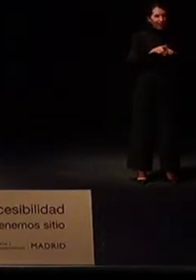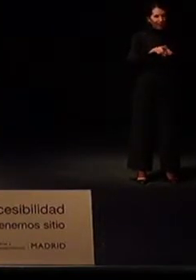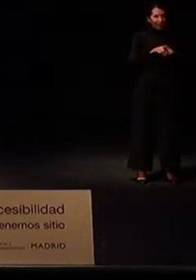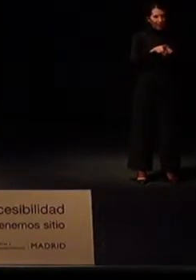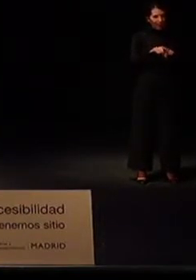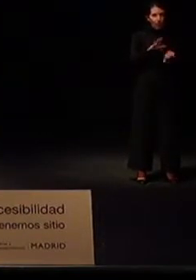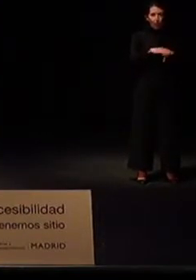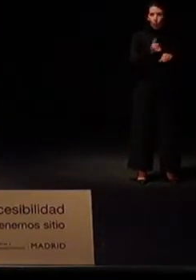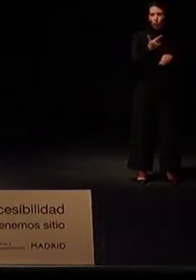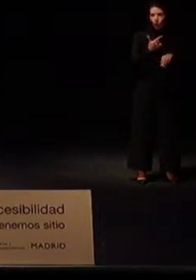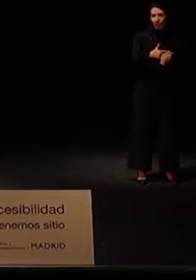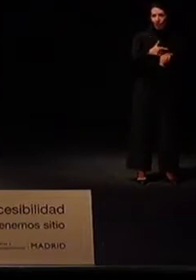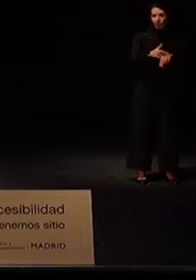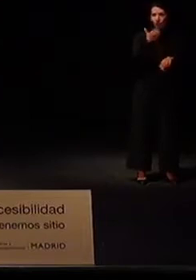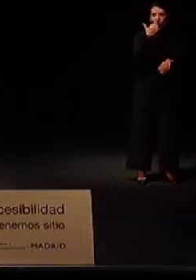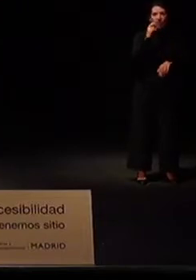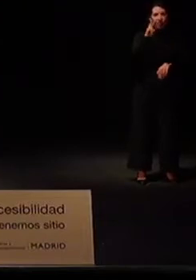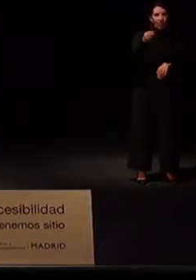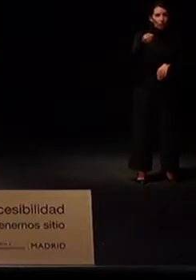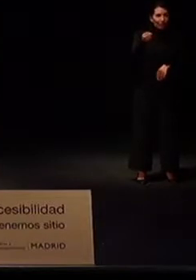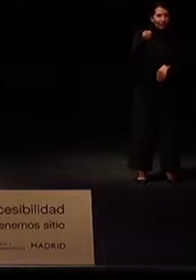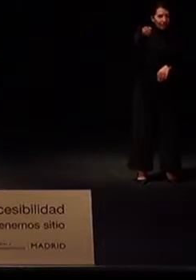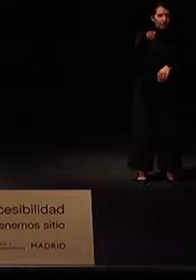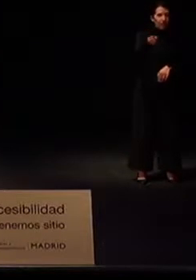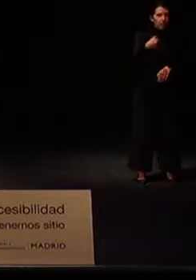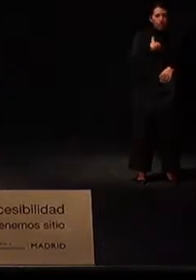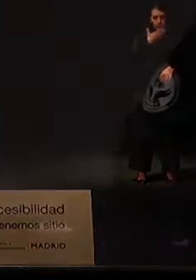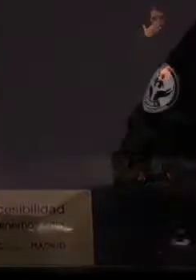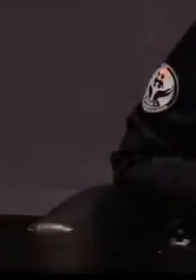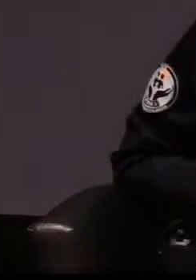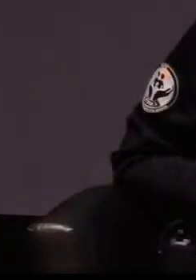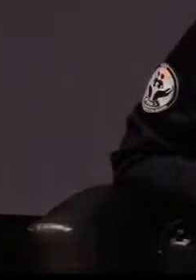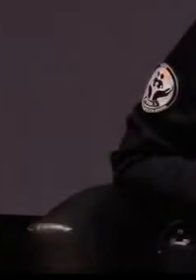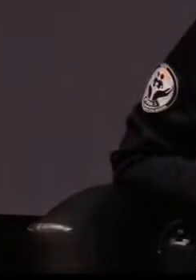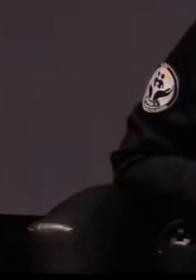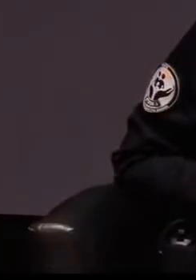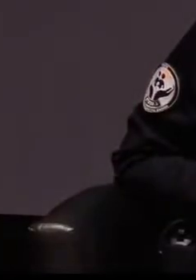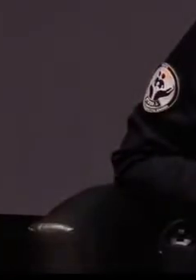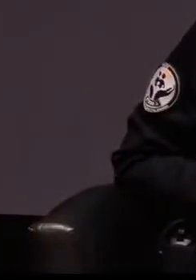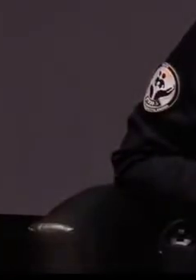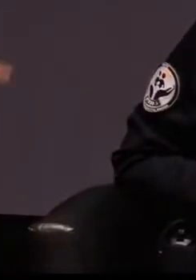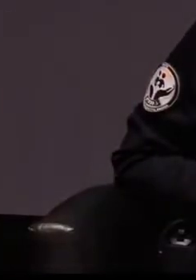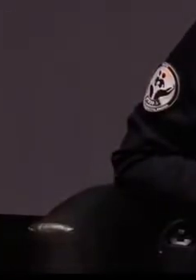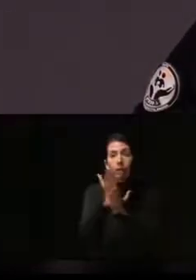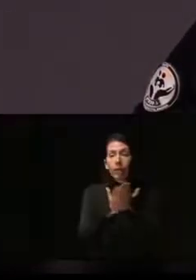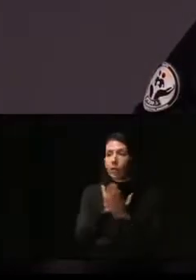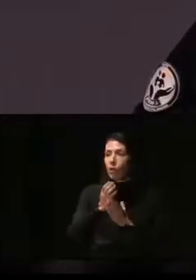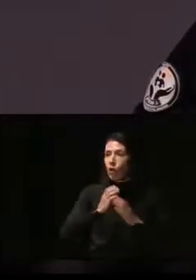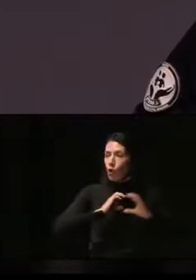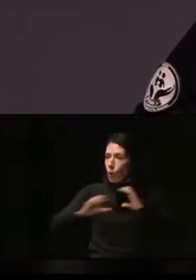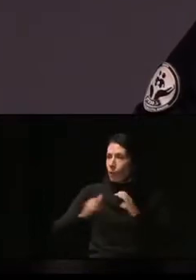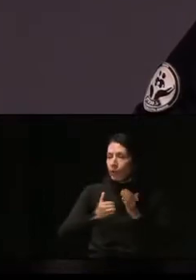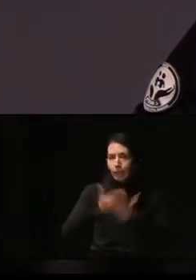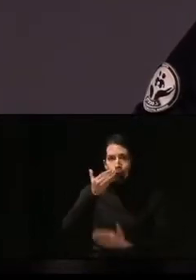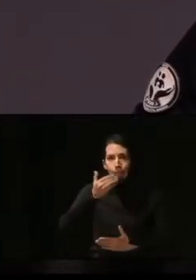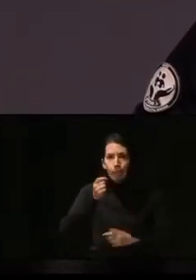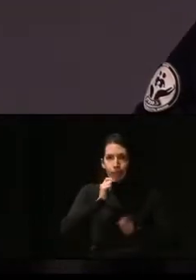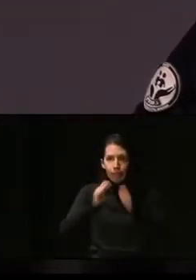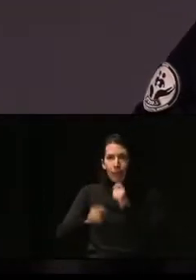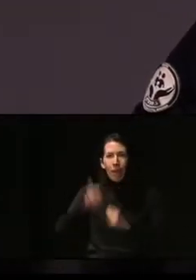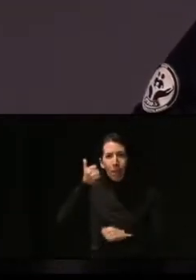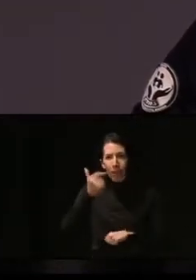espacio mientras veo que se acerca el micrófono. Qué pena que en los medios de comunicación generalistas no se dé más espacio a contar